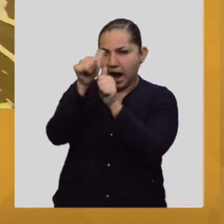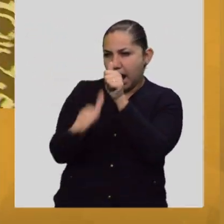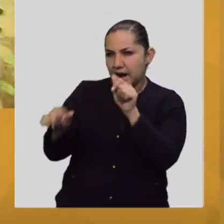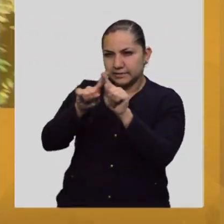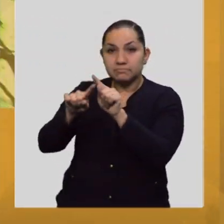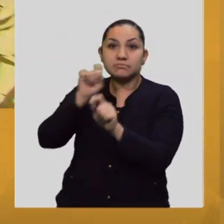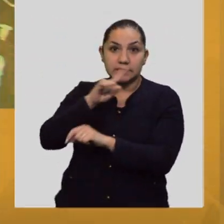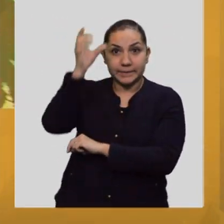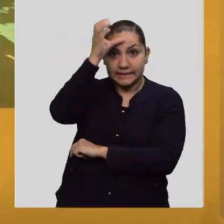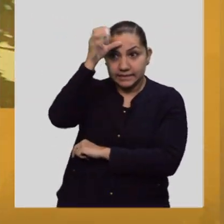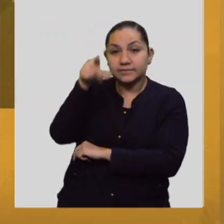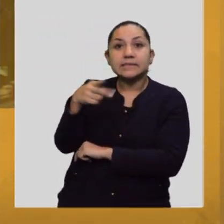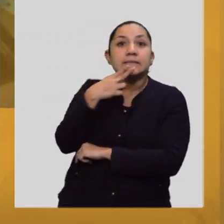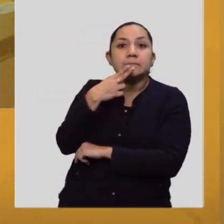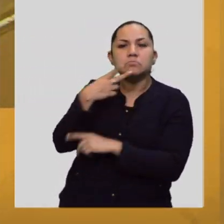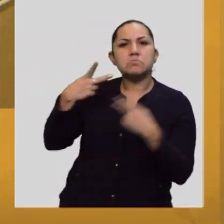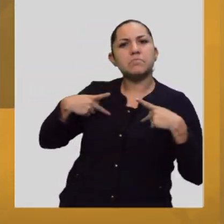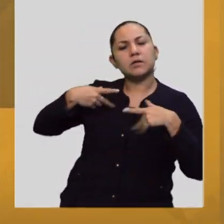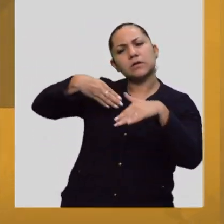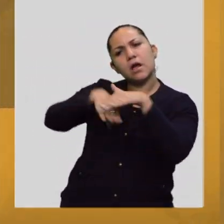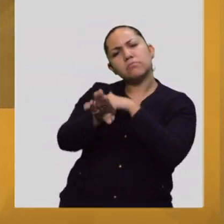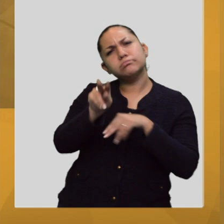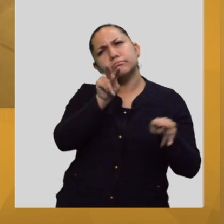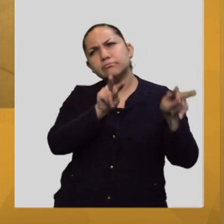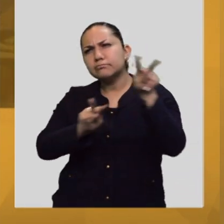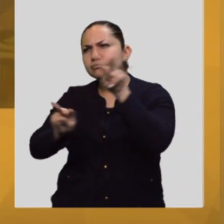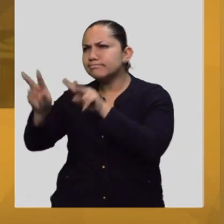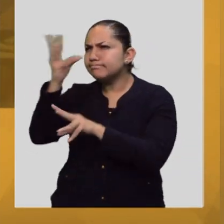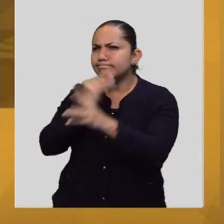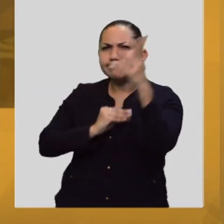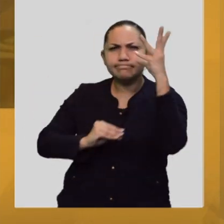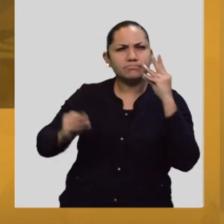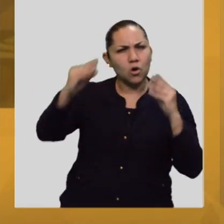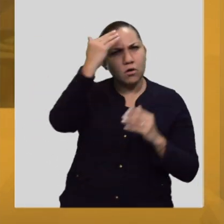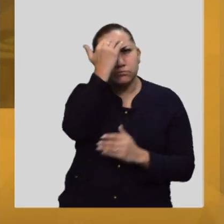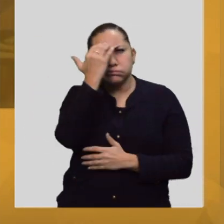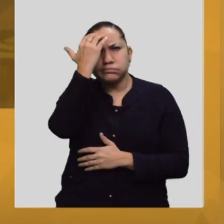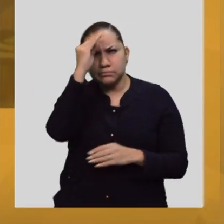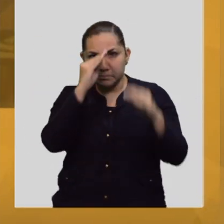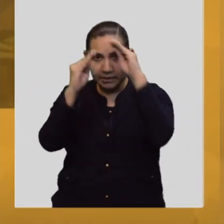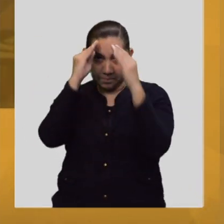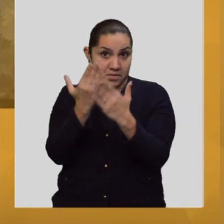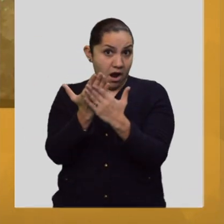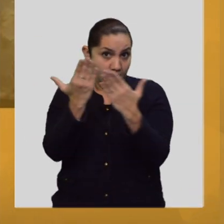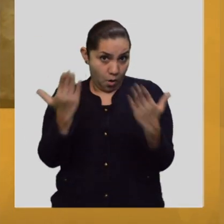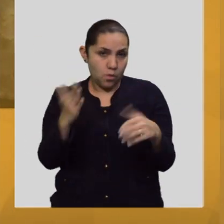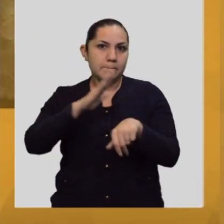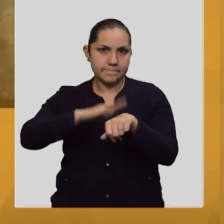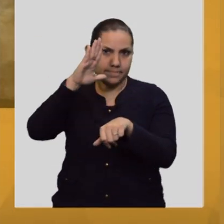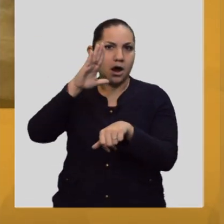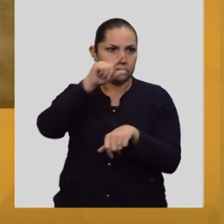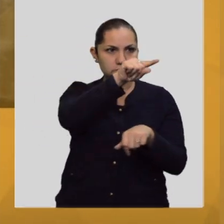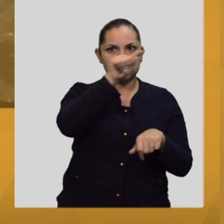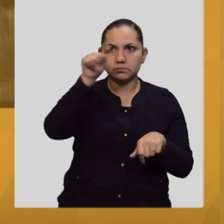propician el diálogo y la reflexión. Hoy en día estas instituciones se han adaptado a las nuevas herramientas tecnológicas, ampliando sus